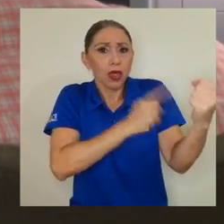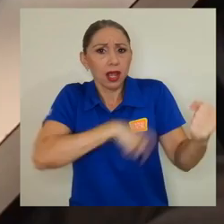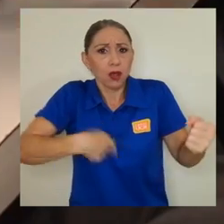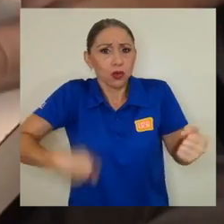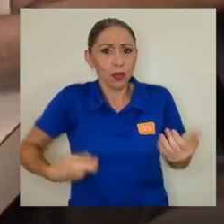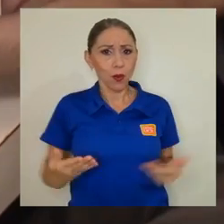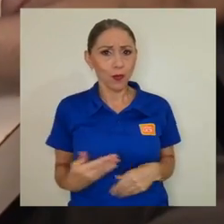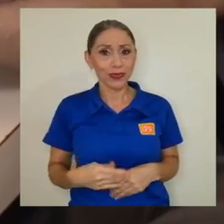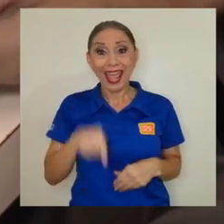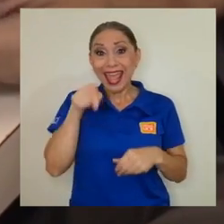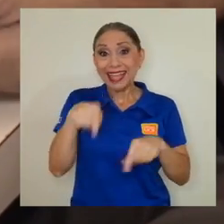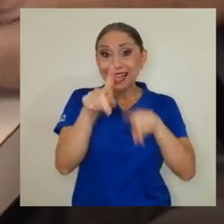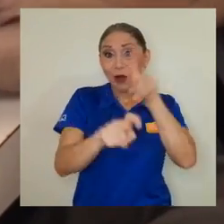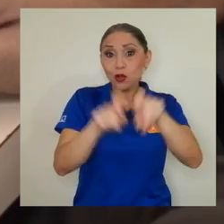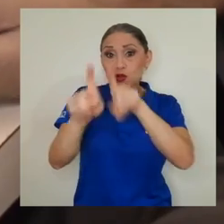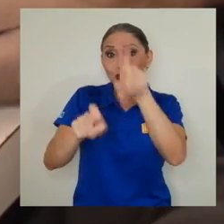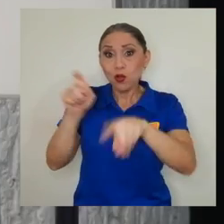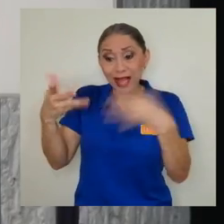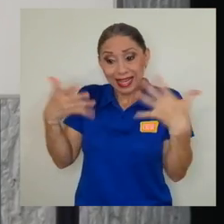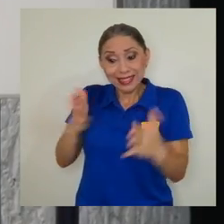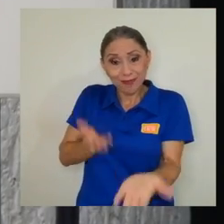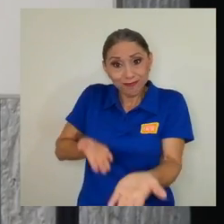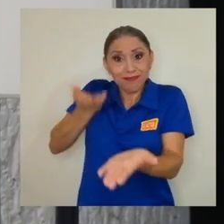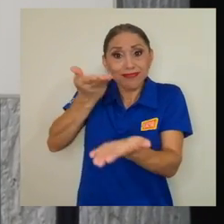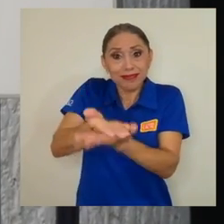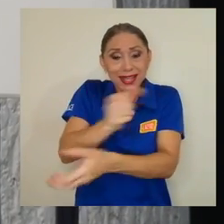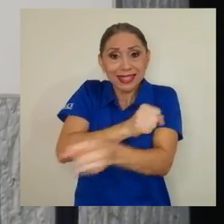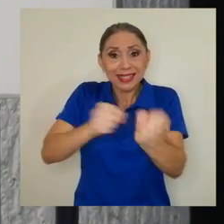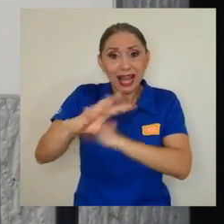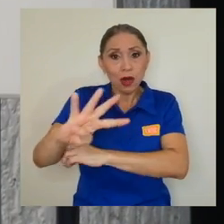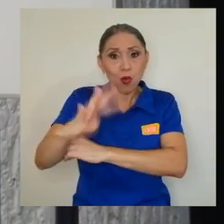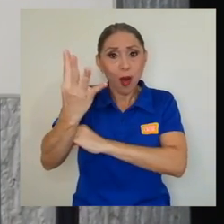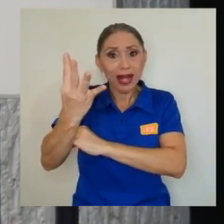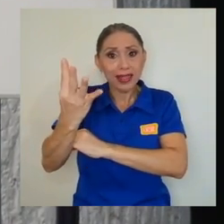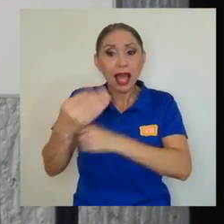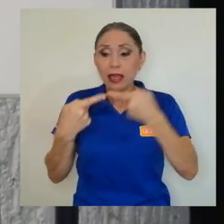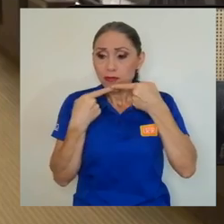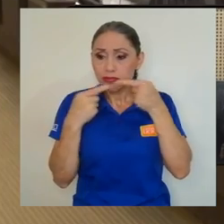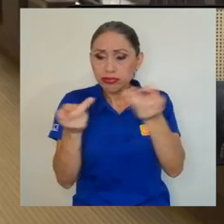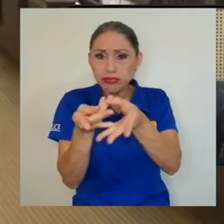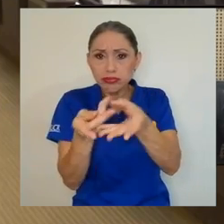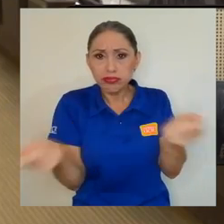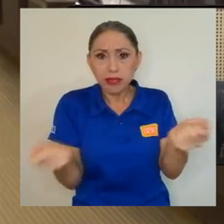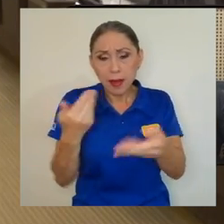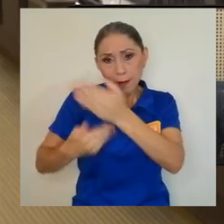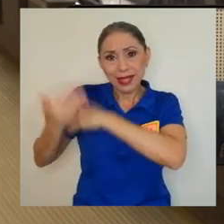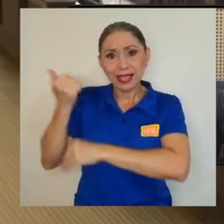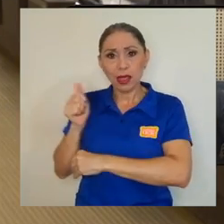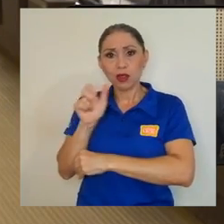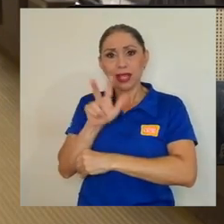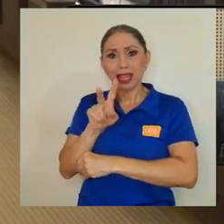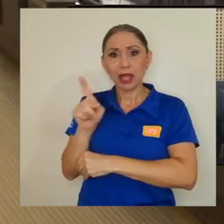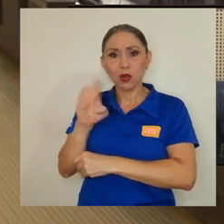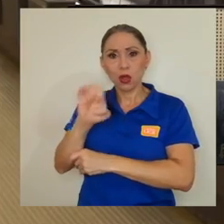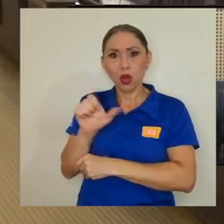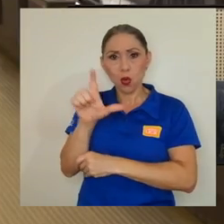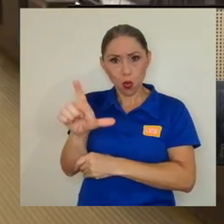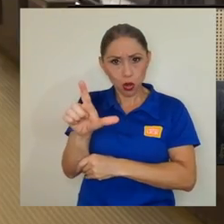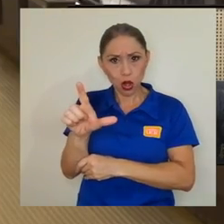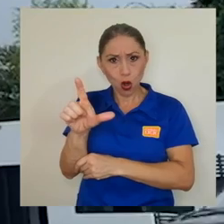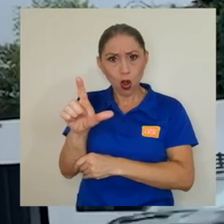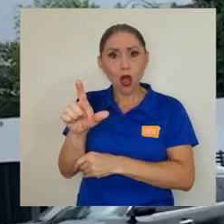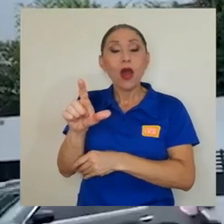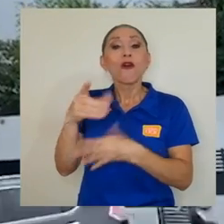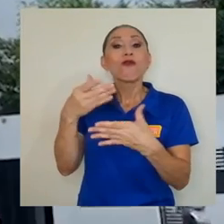Esta consulta facultativa presentada a la Sala Cuarta y cuya resolución se emitió el pasado 31 de julio fue